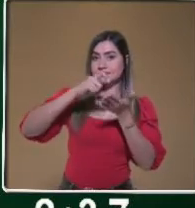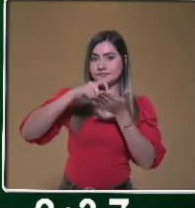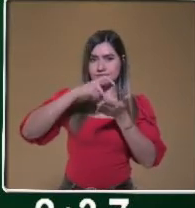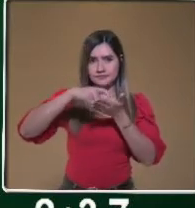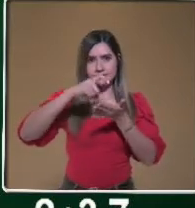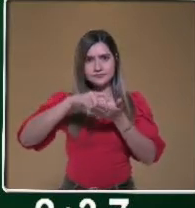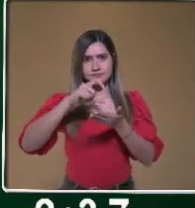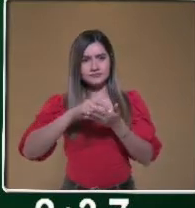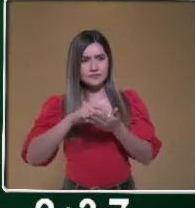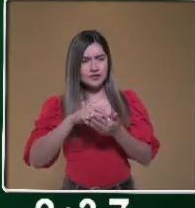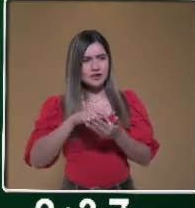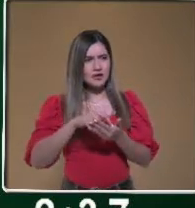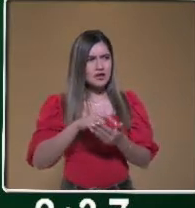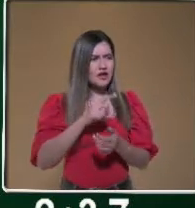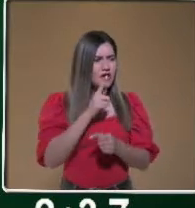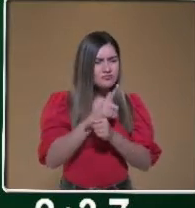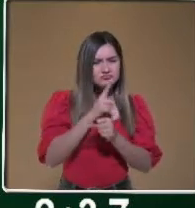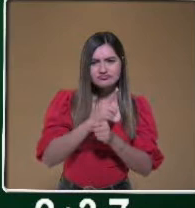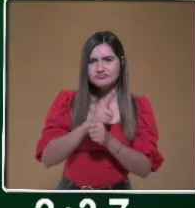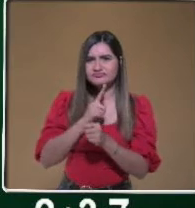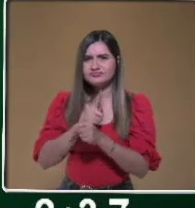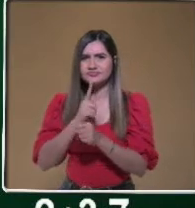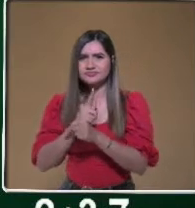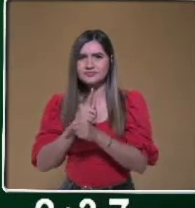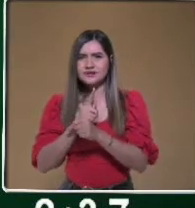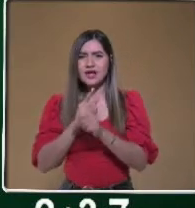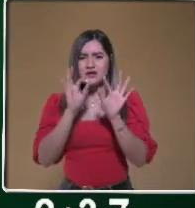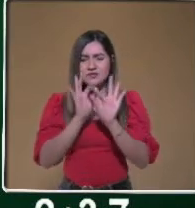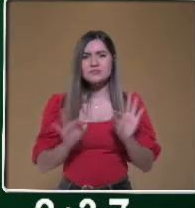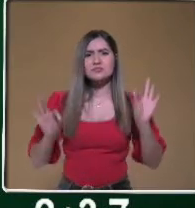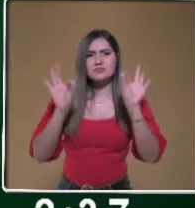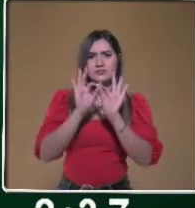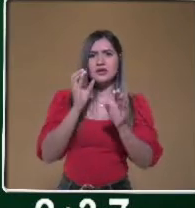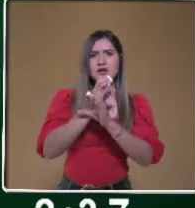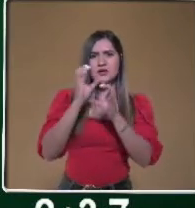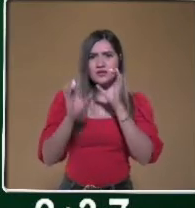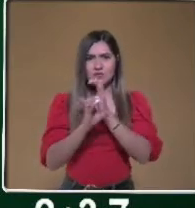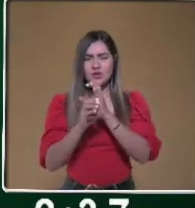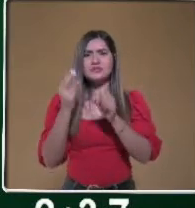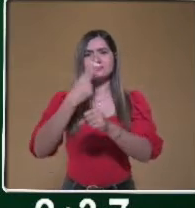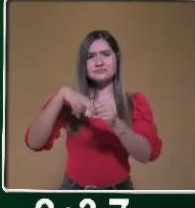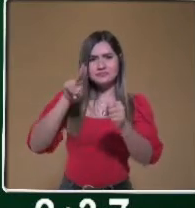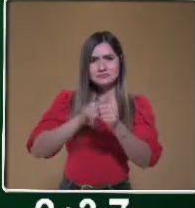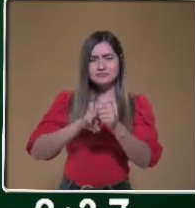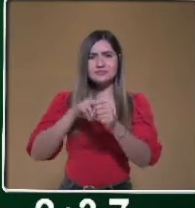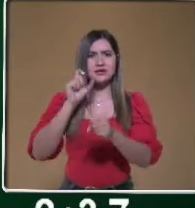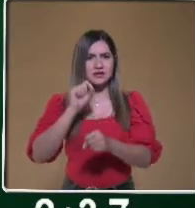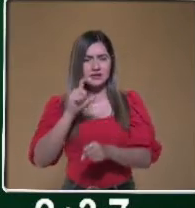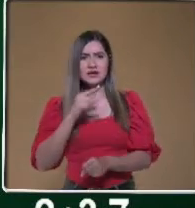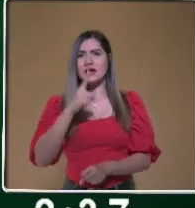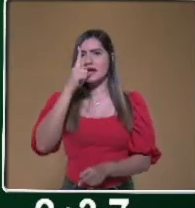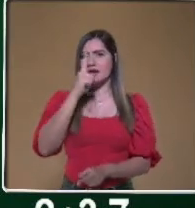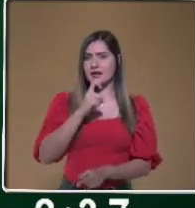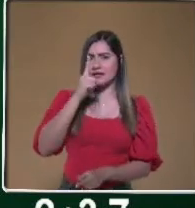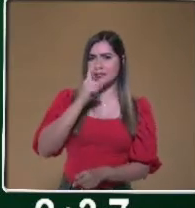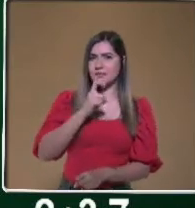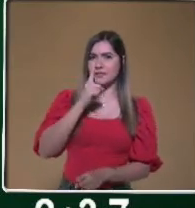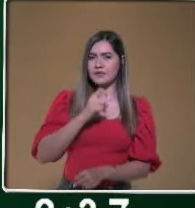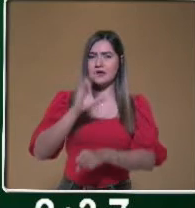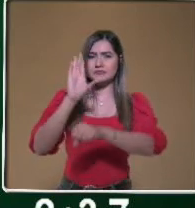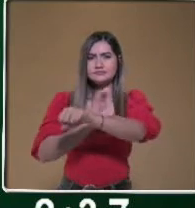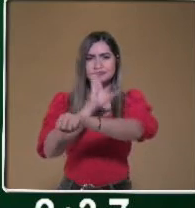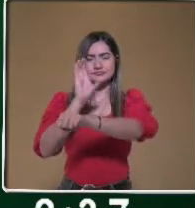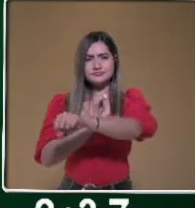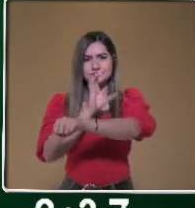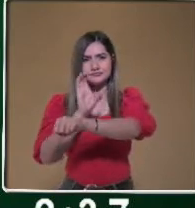por adquirir productos ecológicos. Además, ahorra agua y energía. Se para la basura, camina en